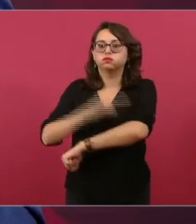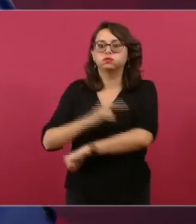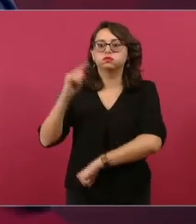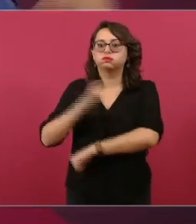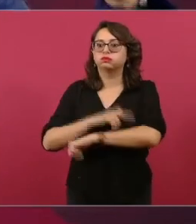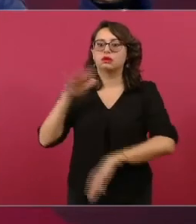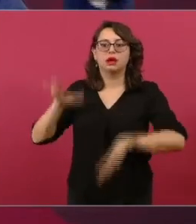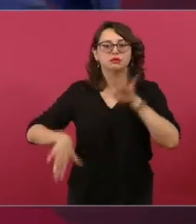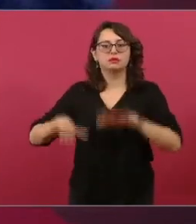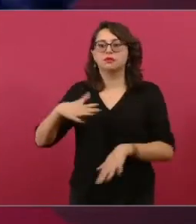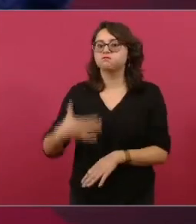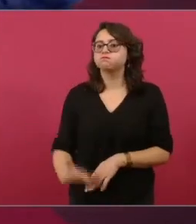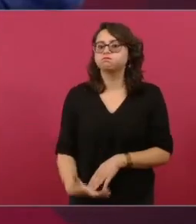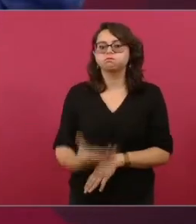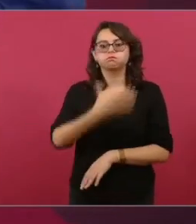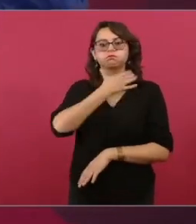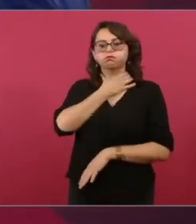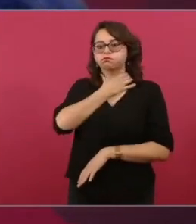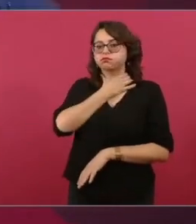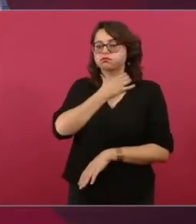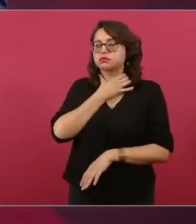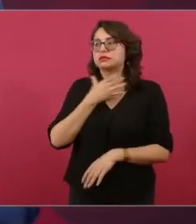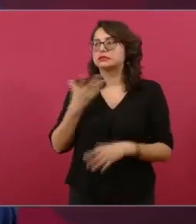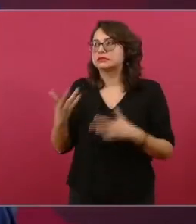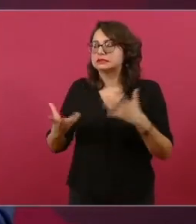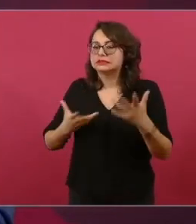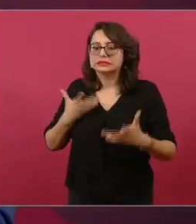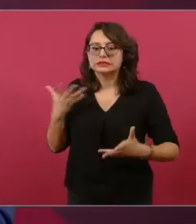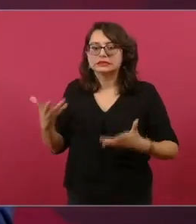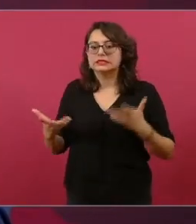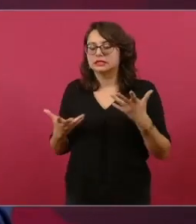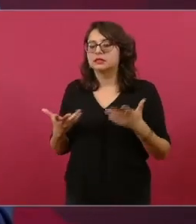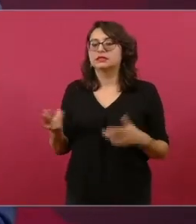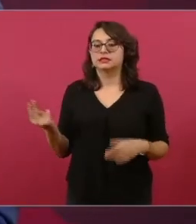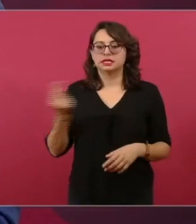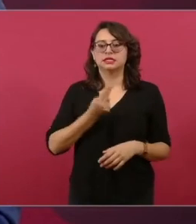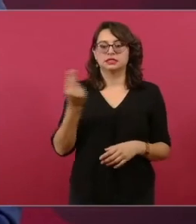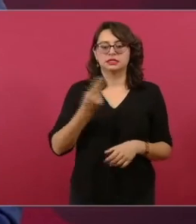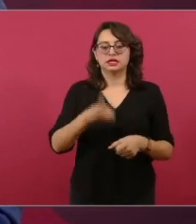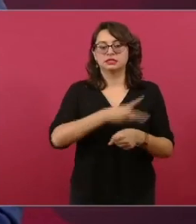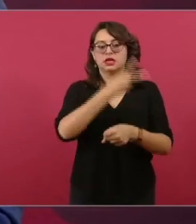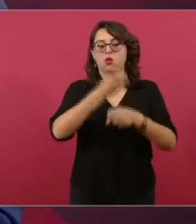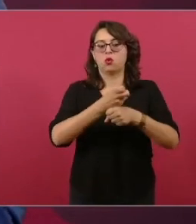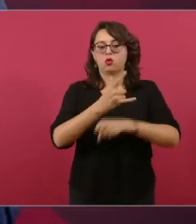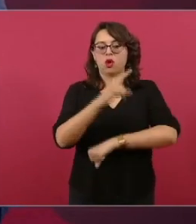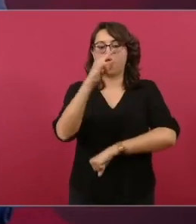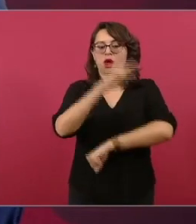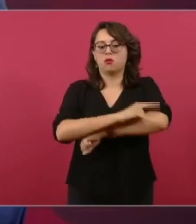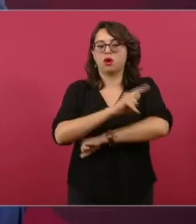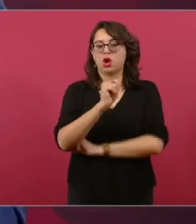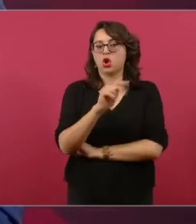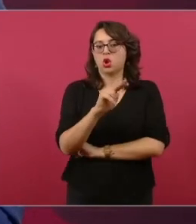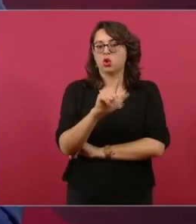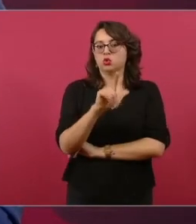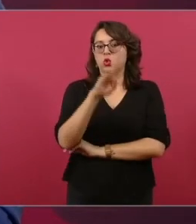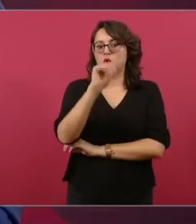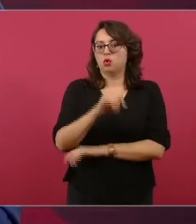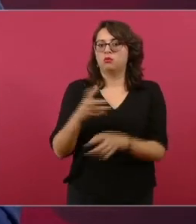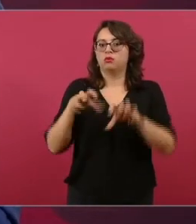está creciendo el turismo en todos lados, en todos lados,